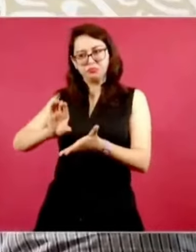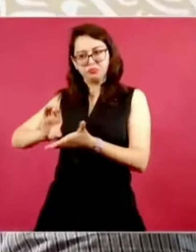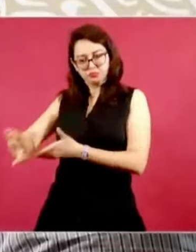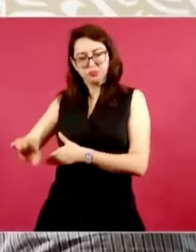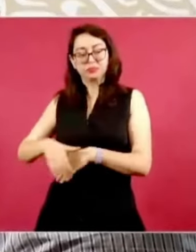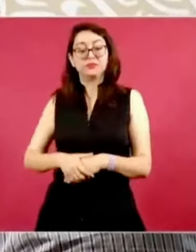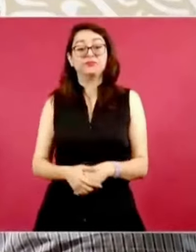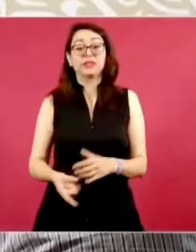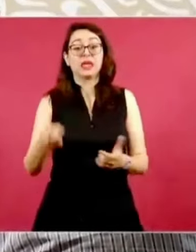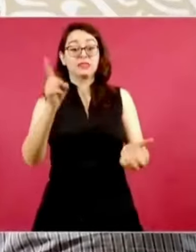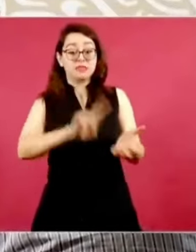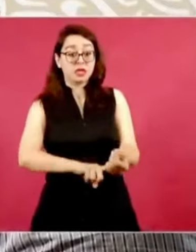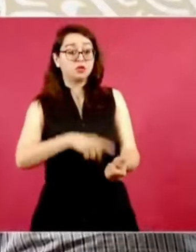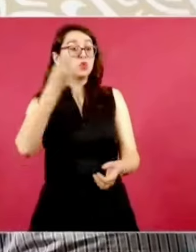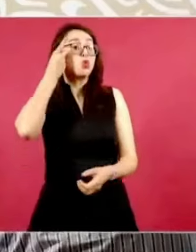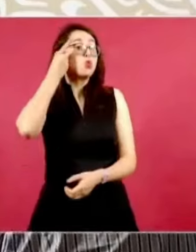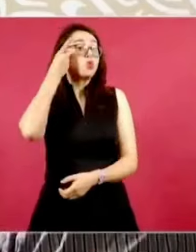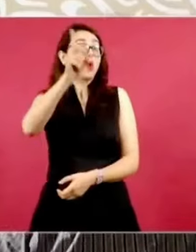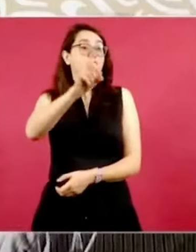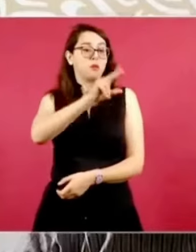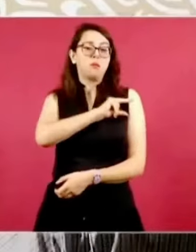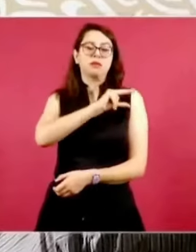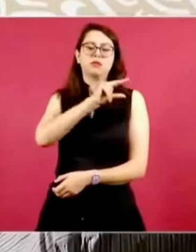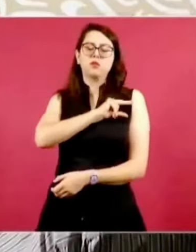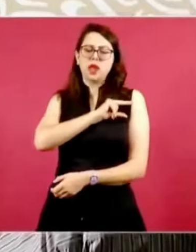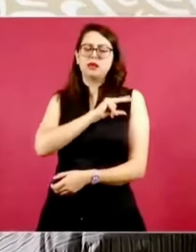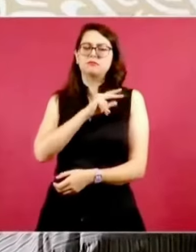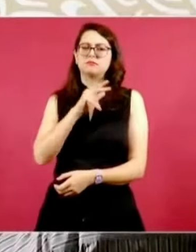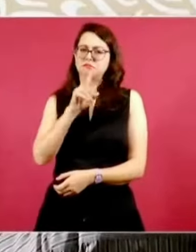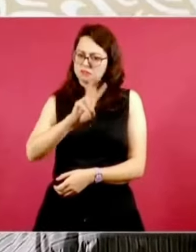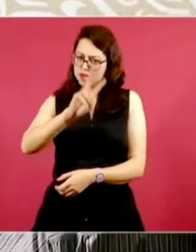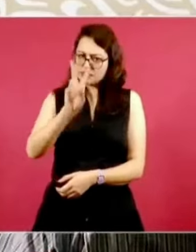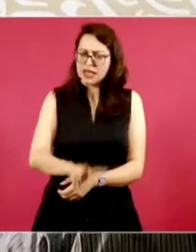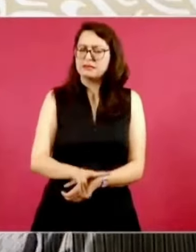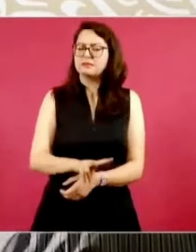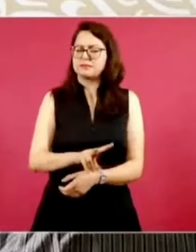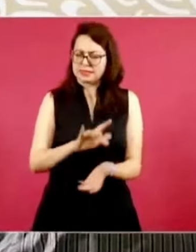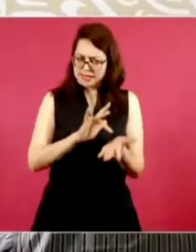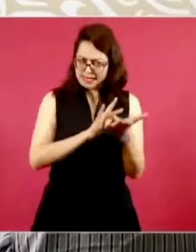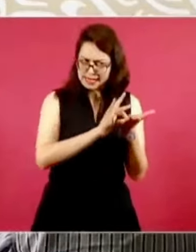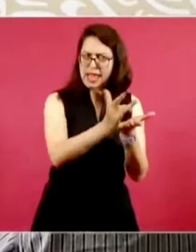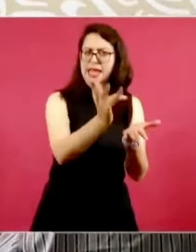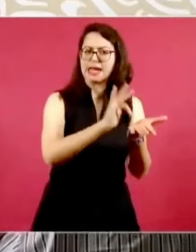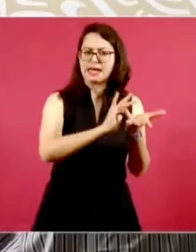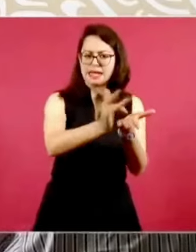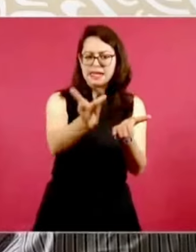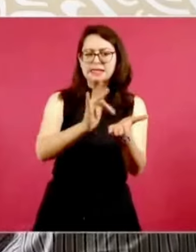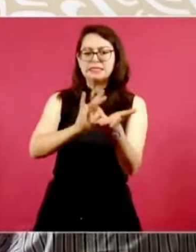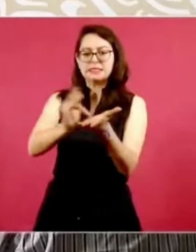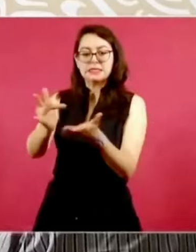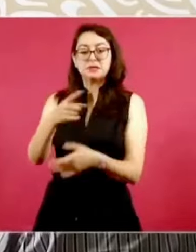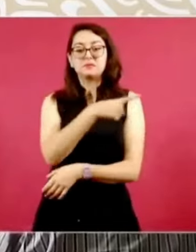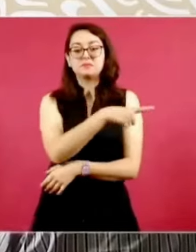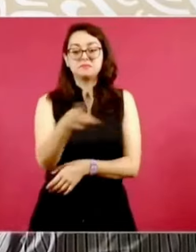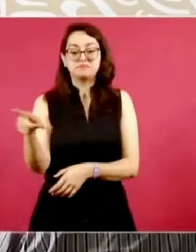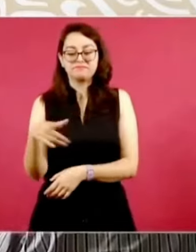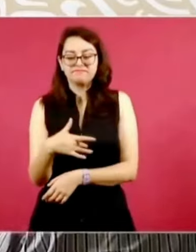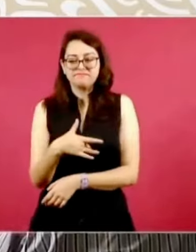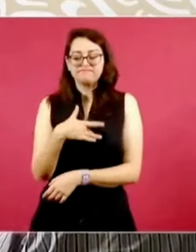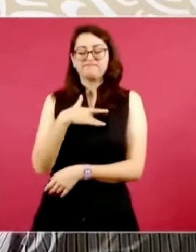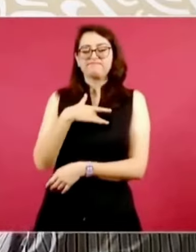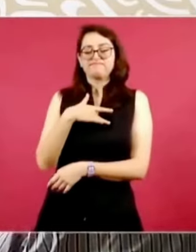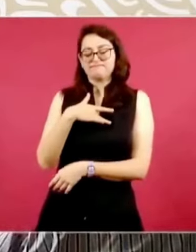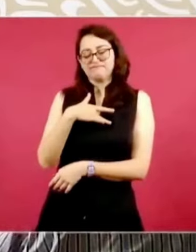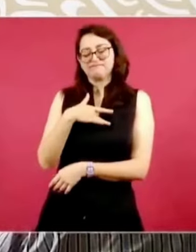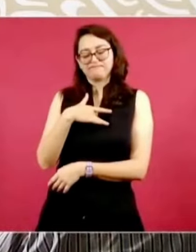hospitales, porque no ha habido de parte de